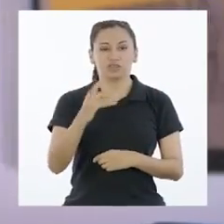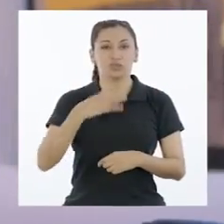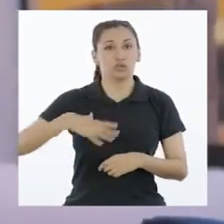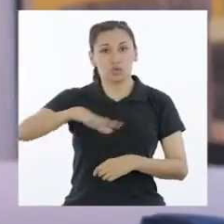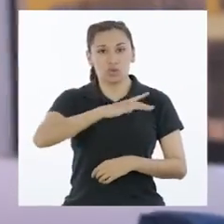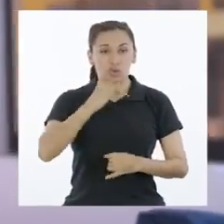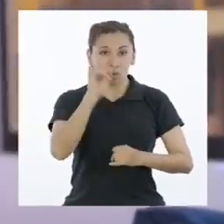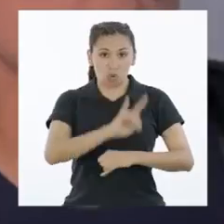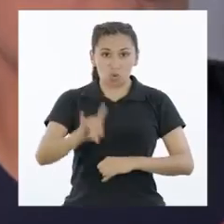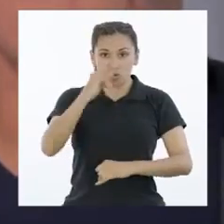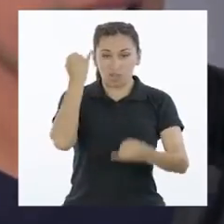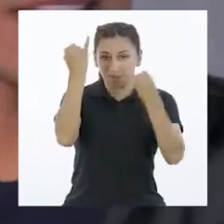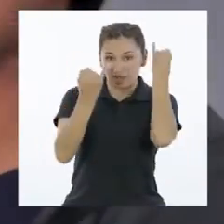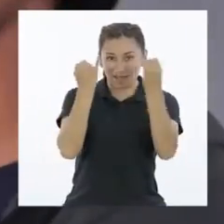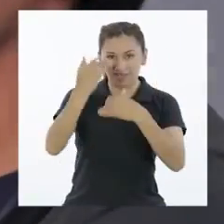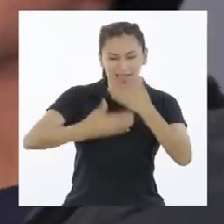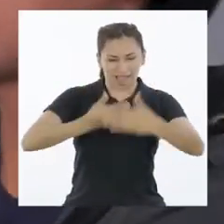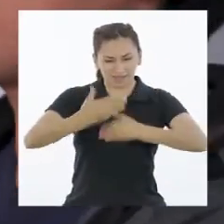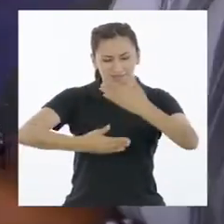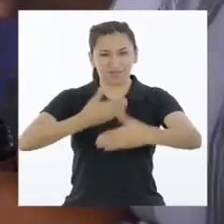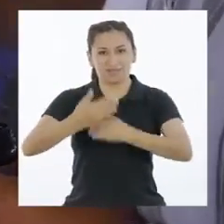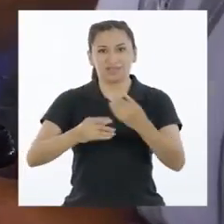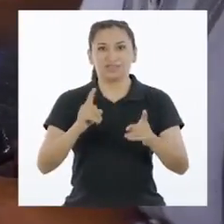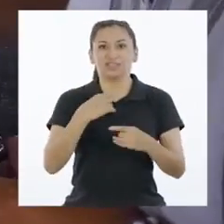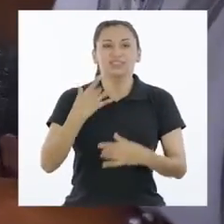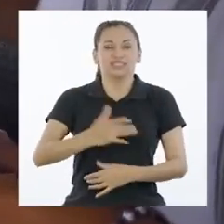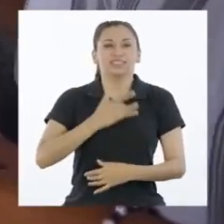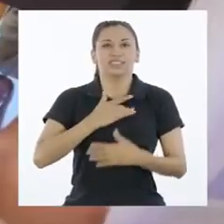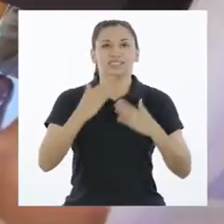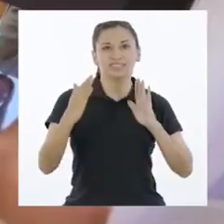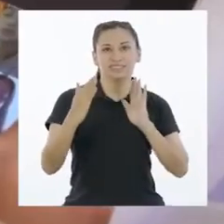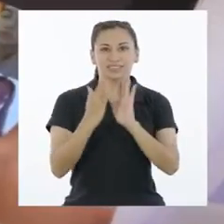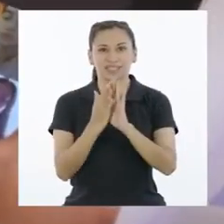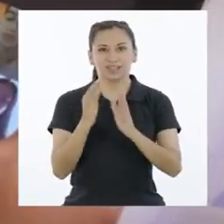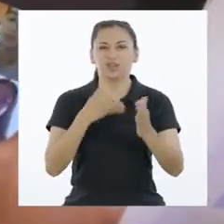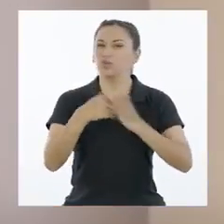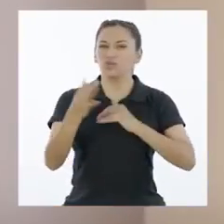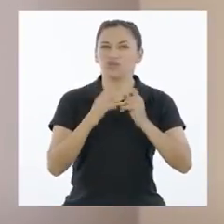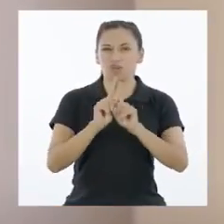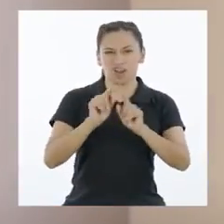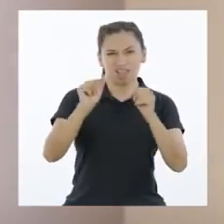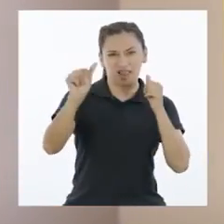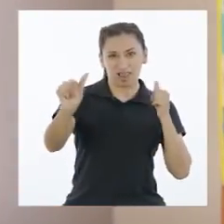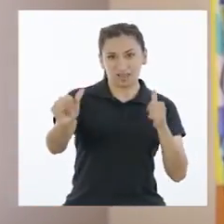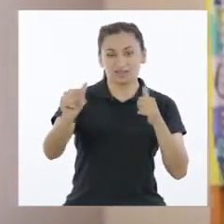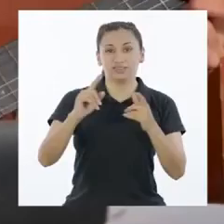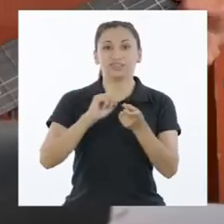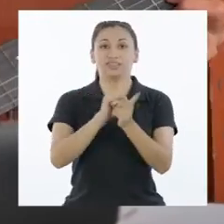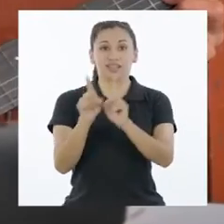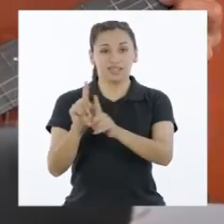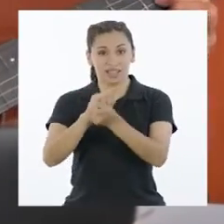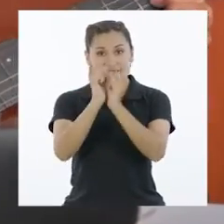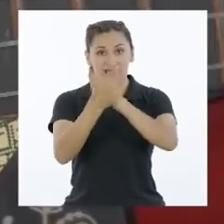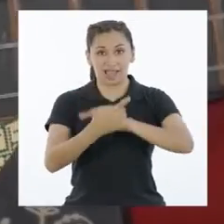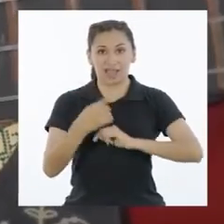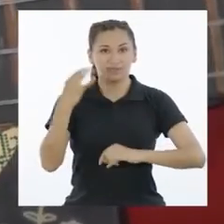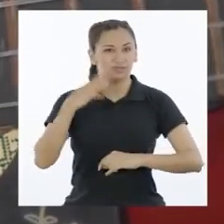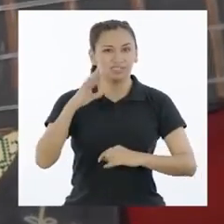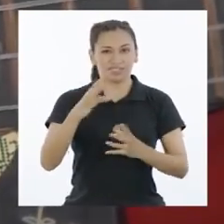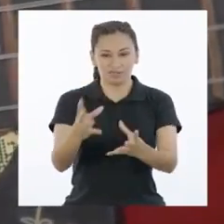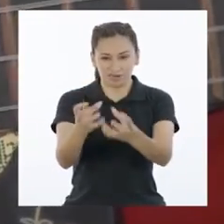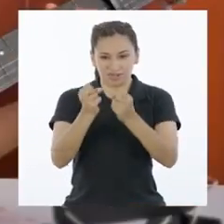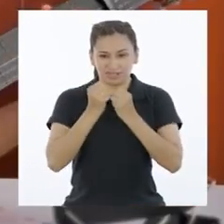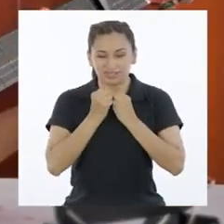Usamos nuestra creatividad para salir adelante Para sentirnos cerca a pesar de la distancia Y de los cambios,